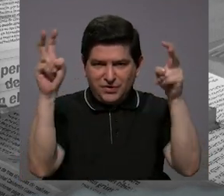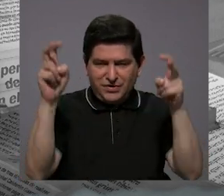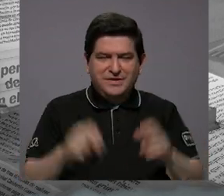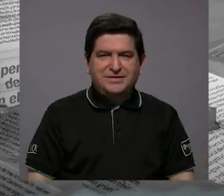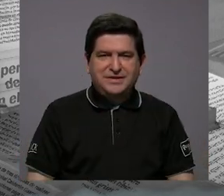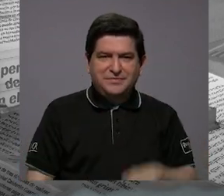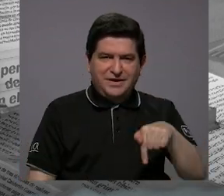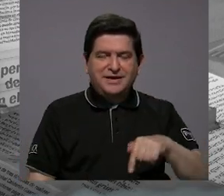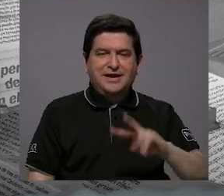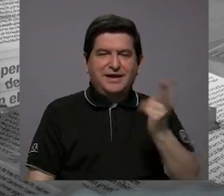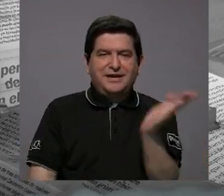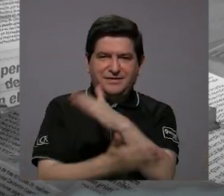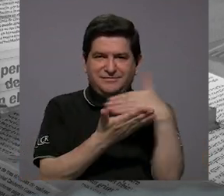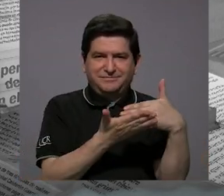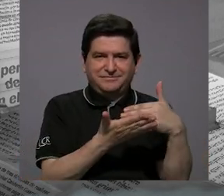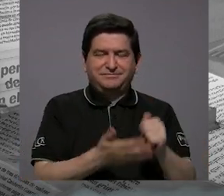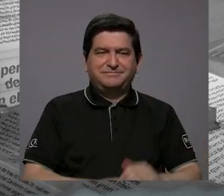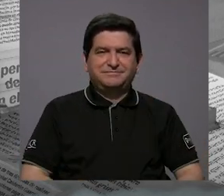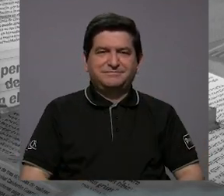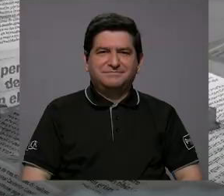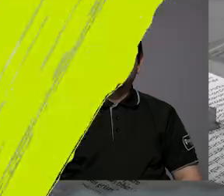en nuestro segundo bloque.